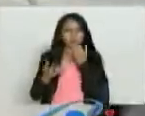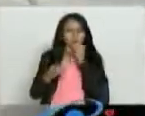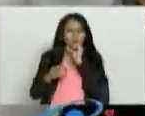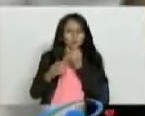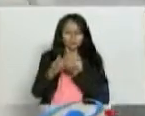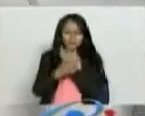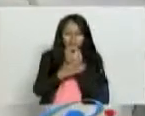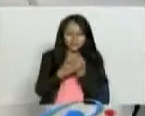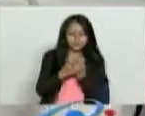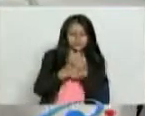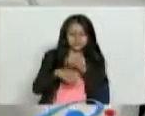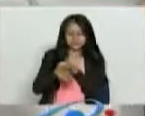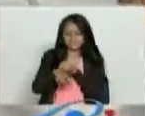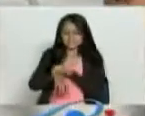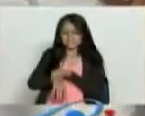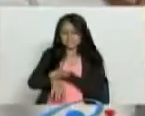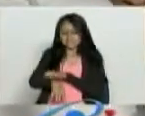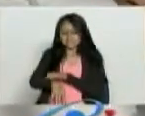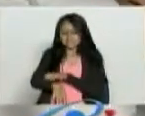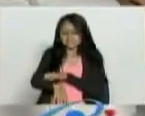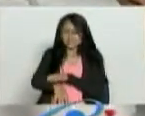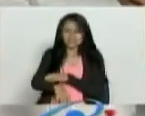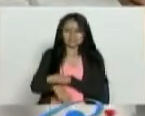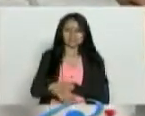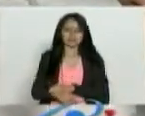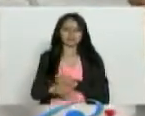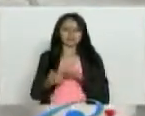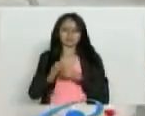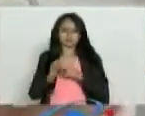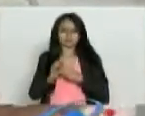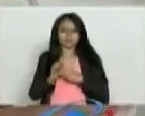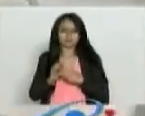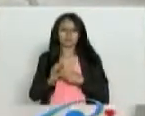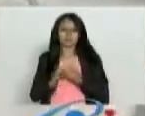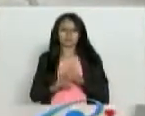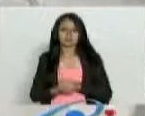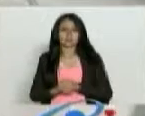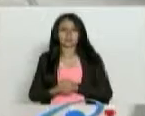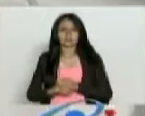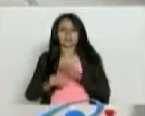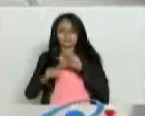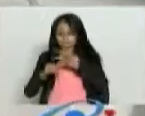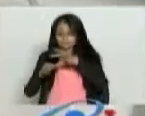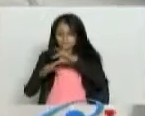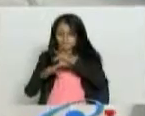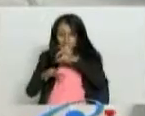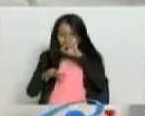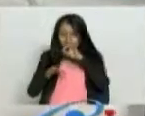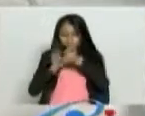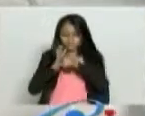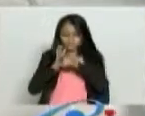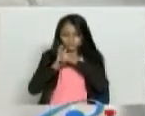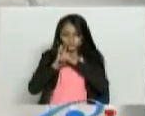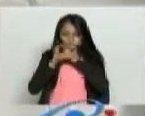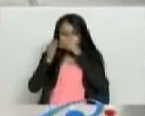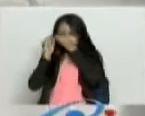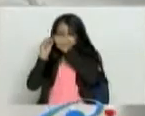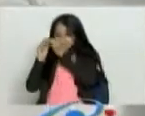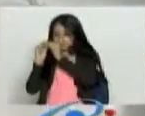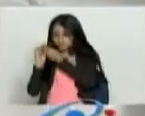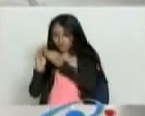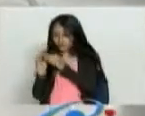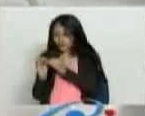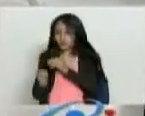la alergia y me da brota y me vuelvo nada. Entonces, uno coge esa matica, esa planta. De esa planta, elabora uno, elabora uno